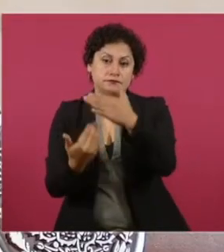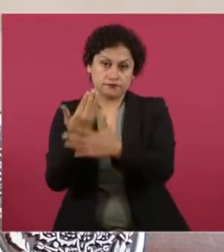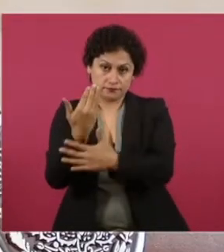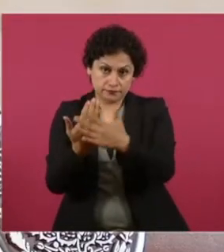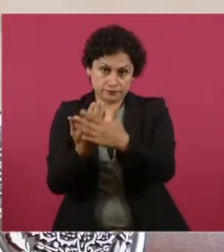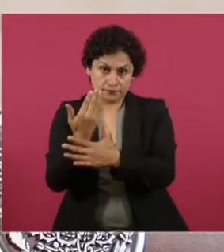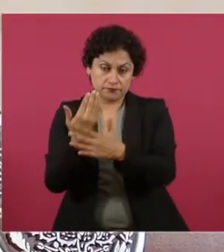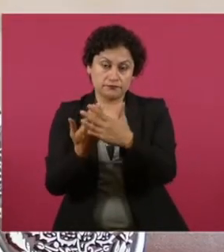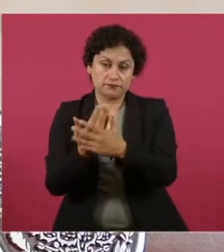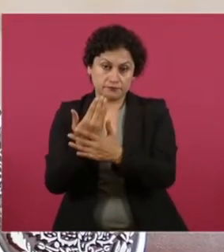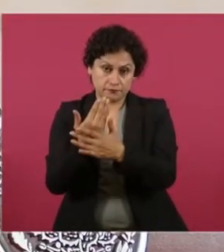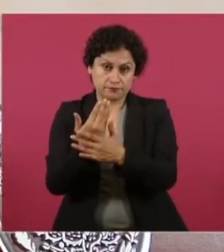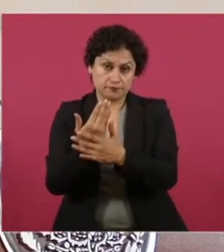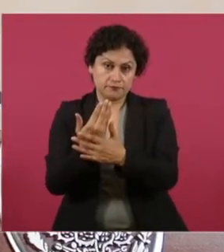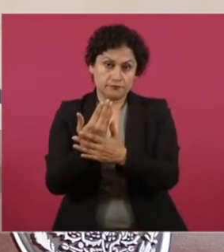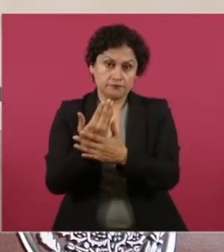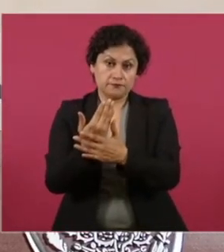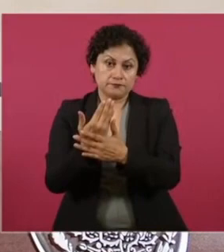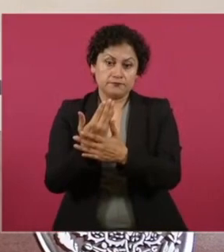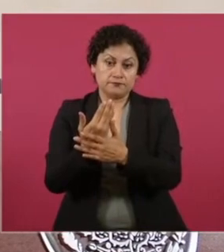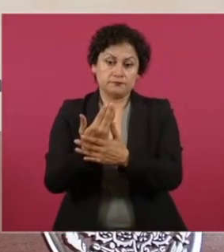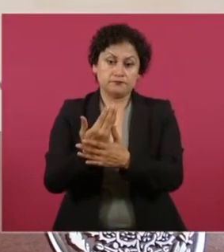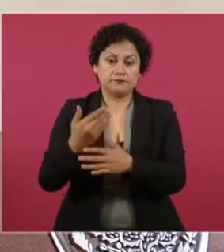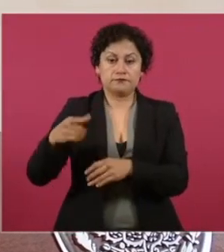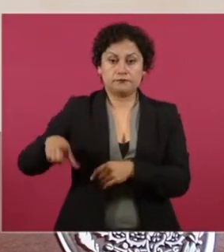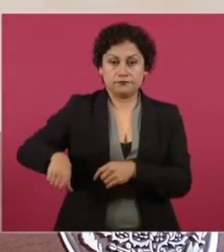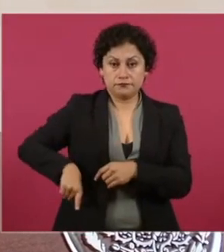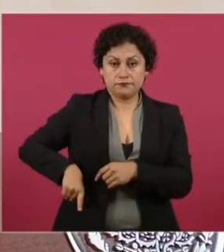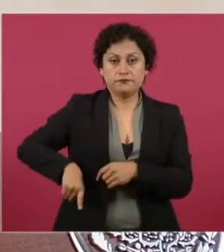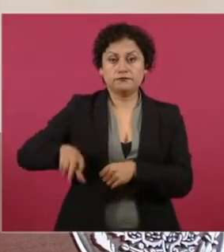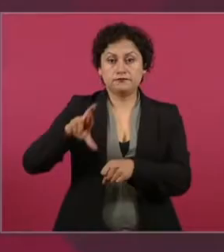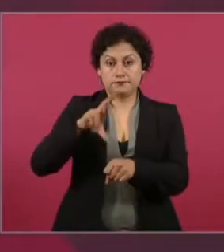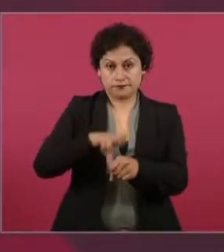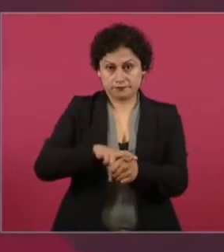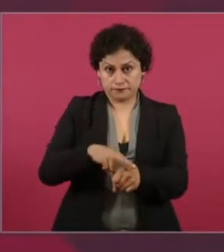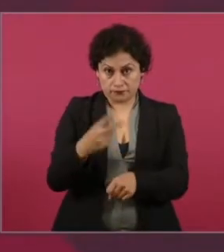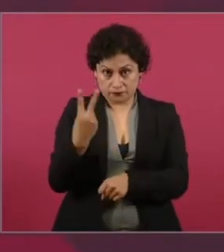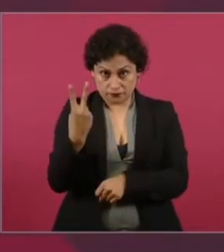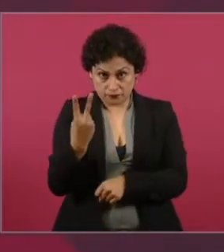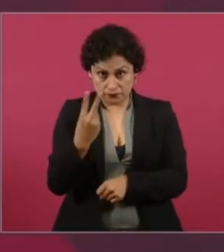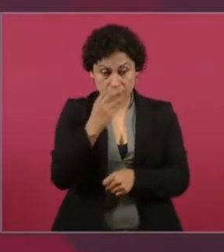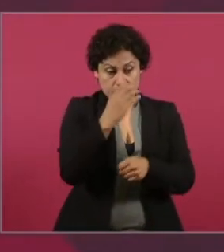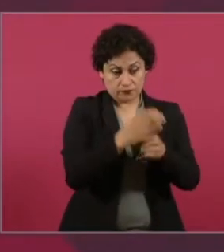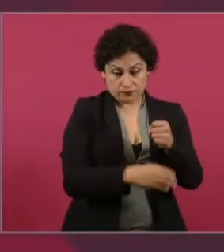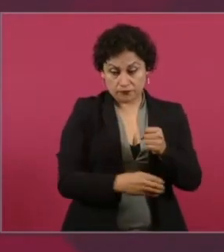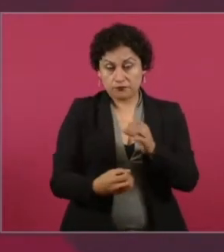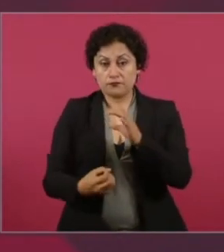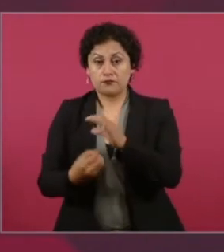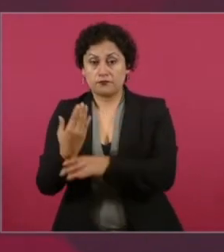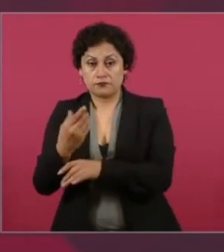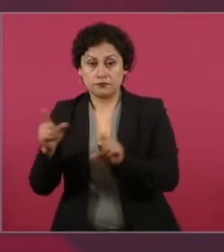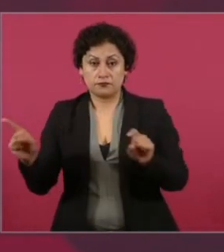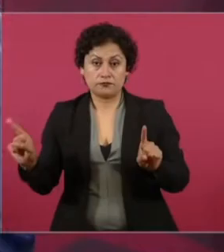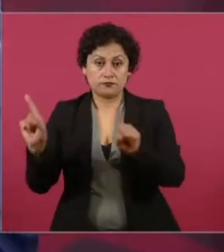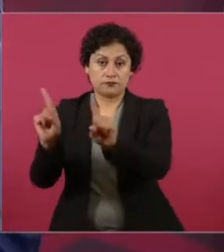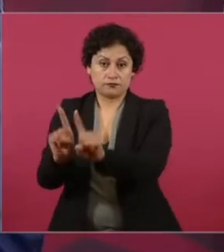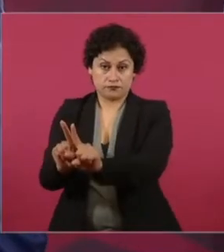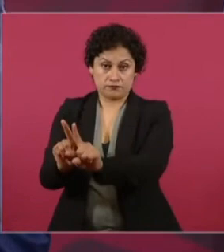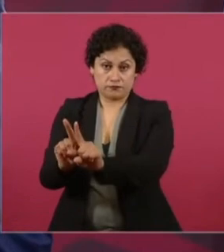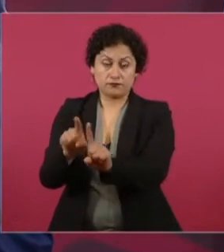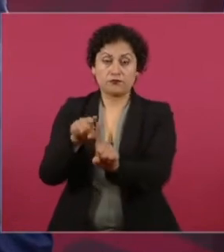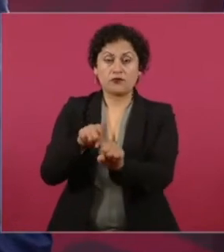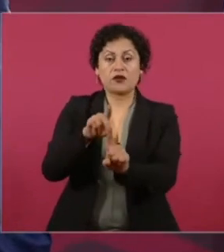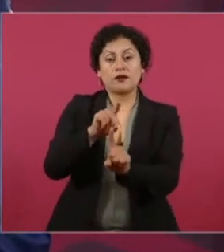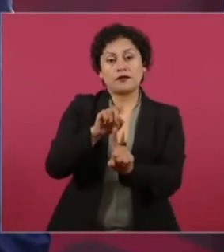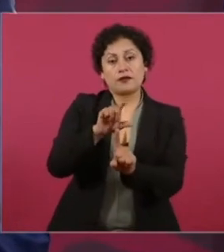el gobernador saliente y el entrante, la gobernadora Delfina, el gobernador